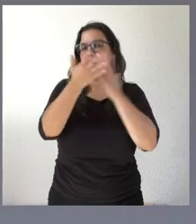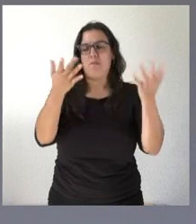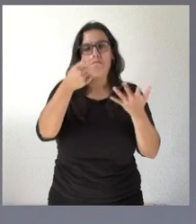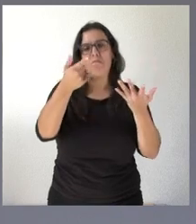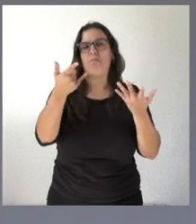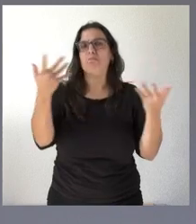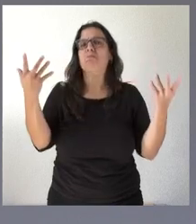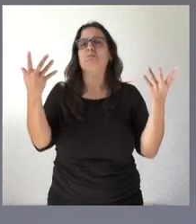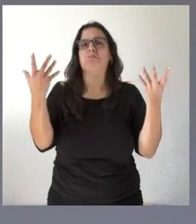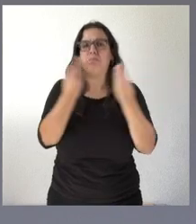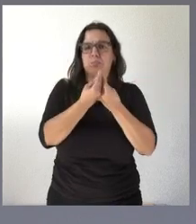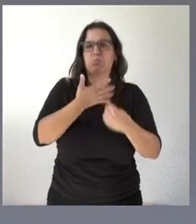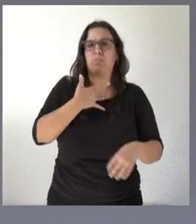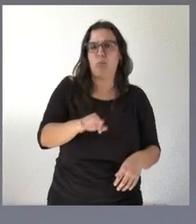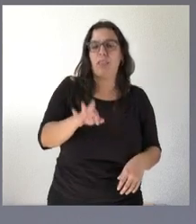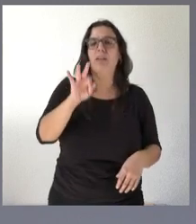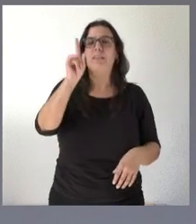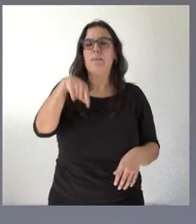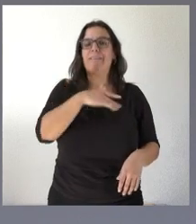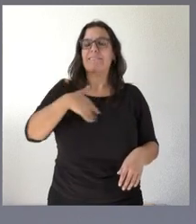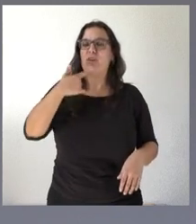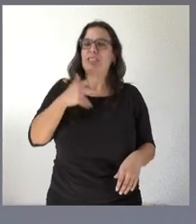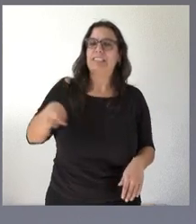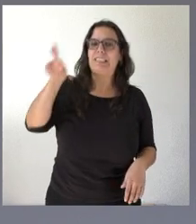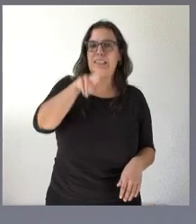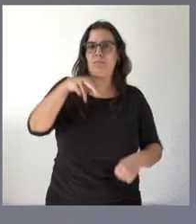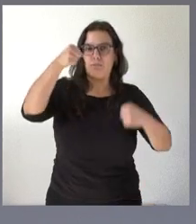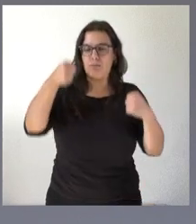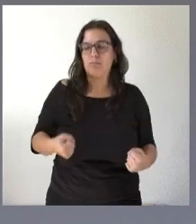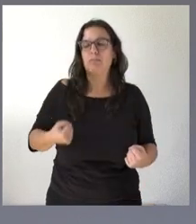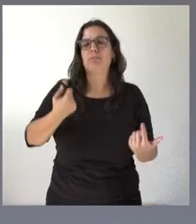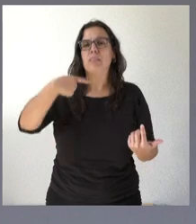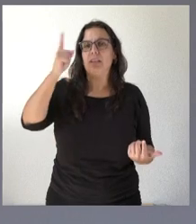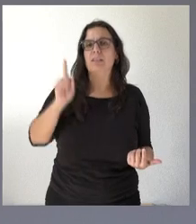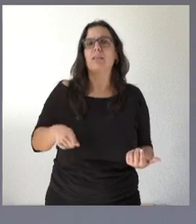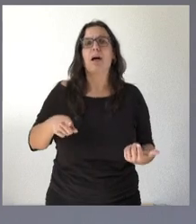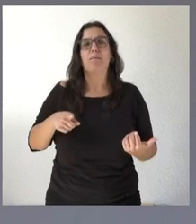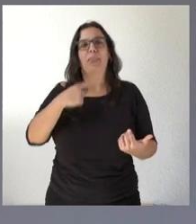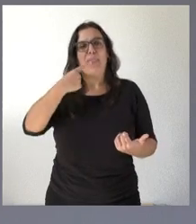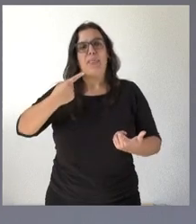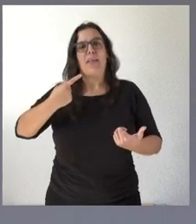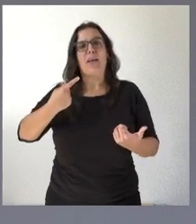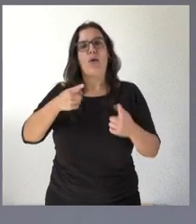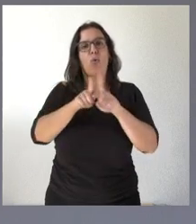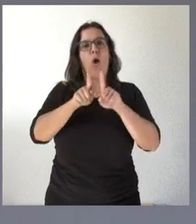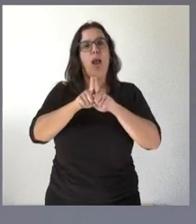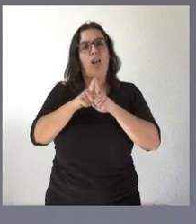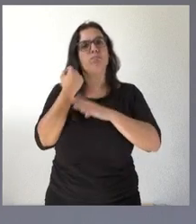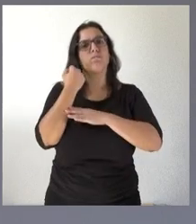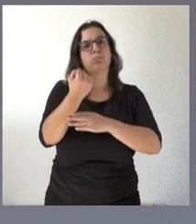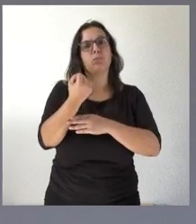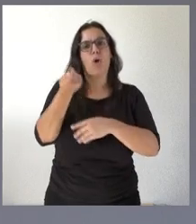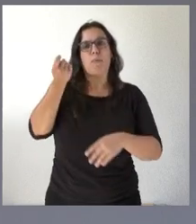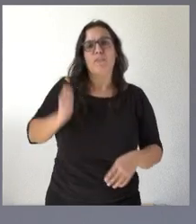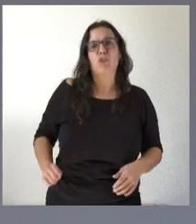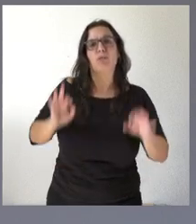no se ve afectada pero yo sí que quiero insistir y romper una lanza en favor de una profesión como es la del